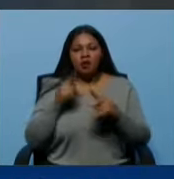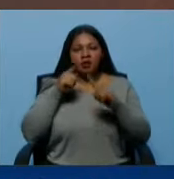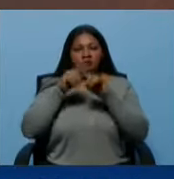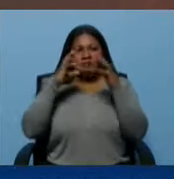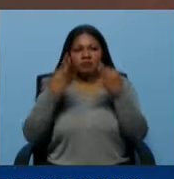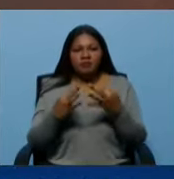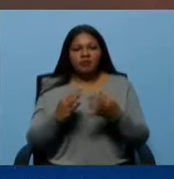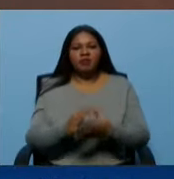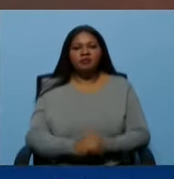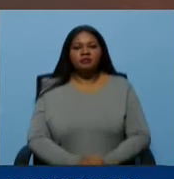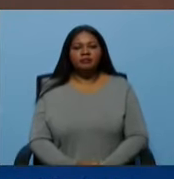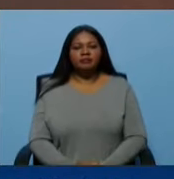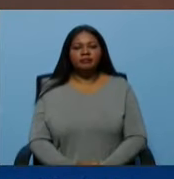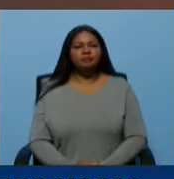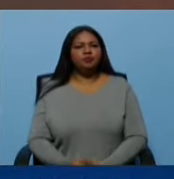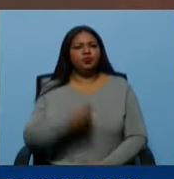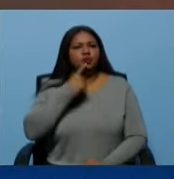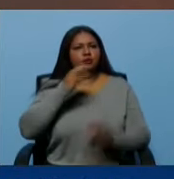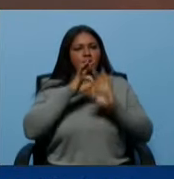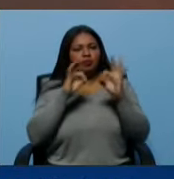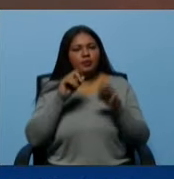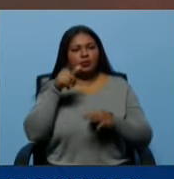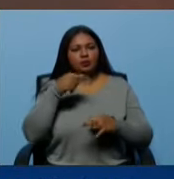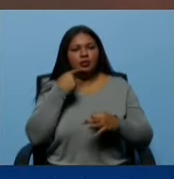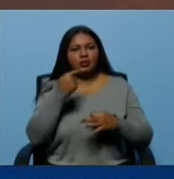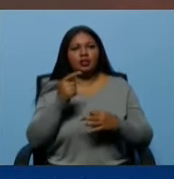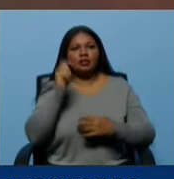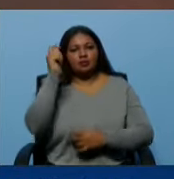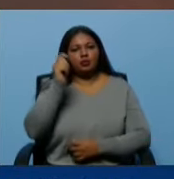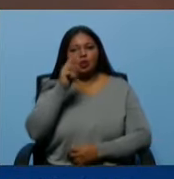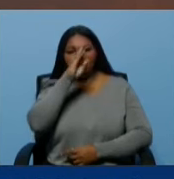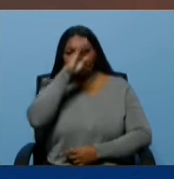decía justamente, lo decía el diputado